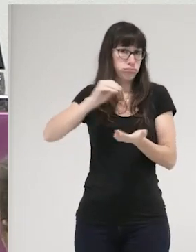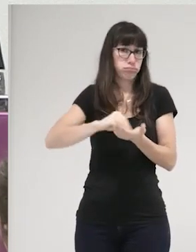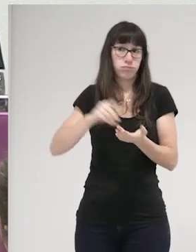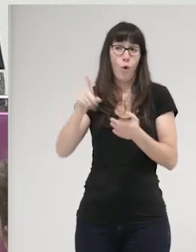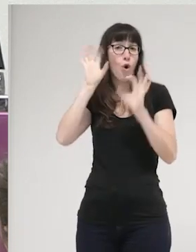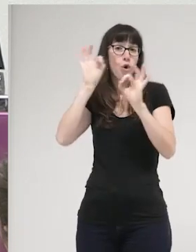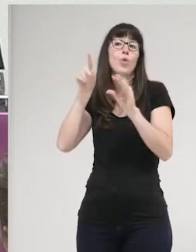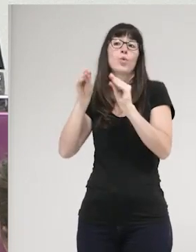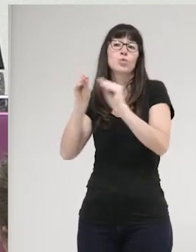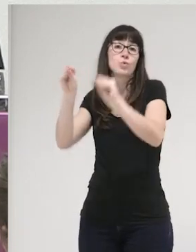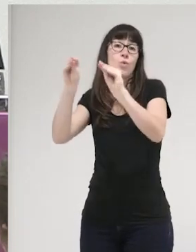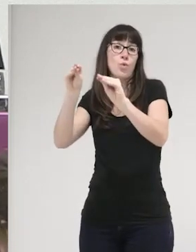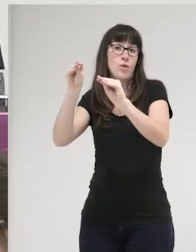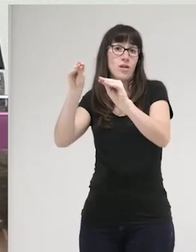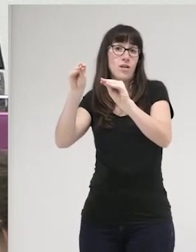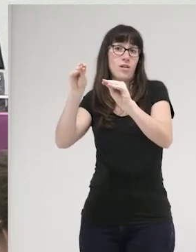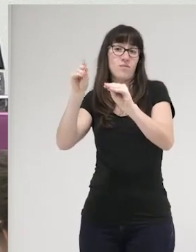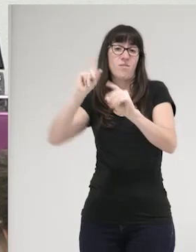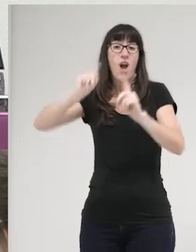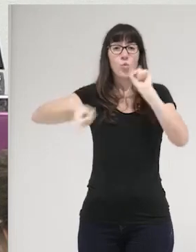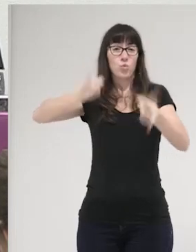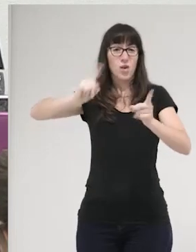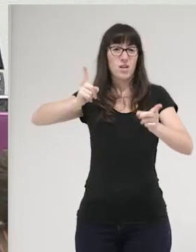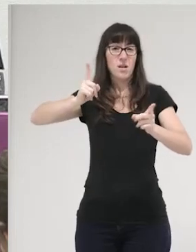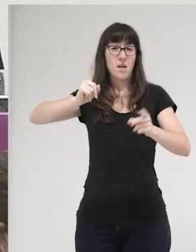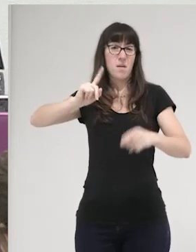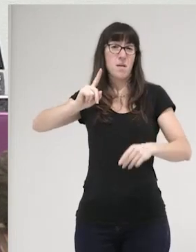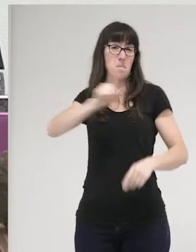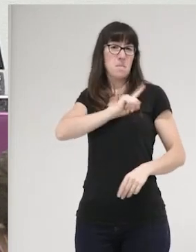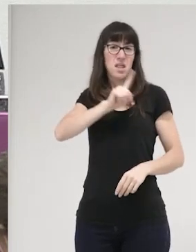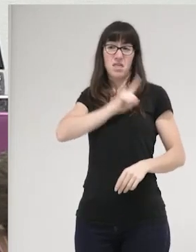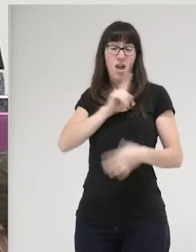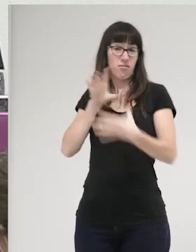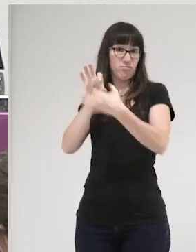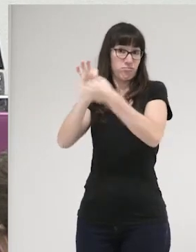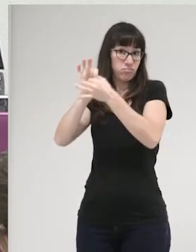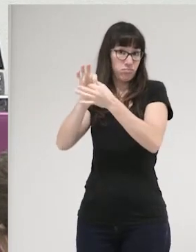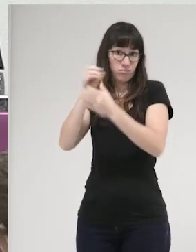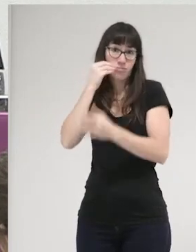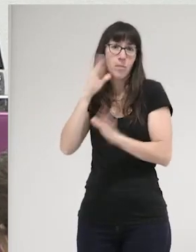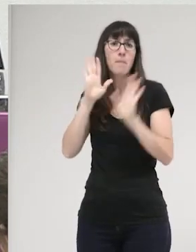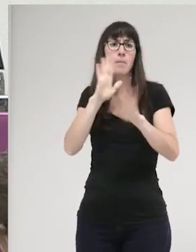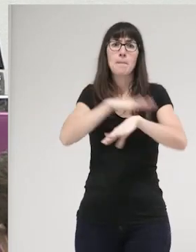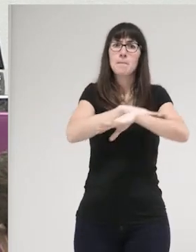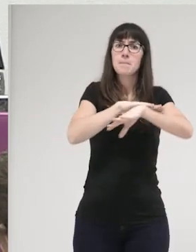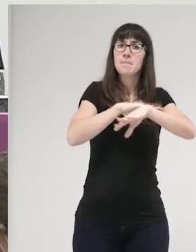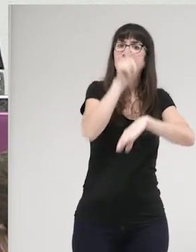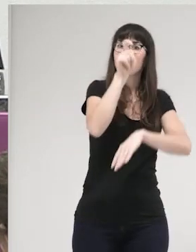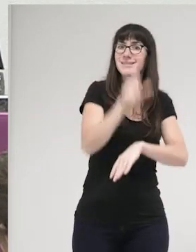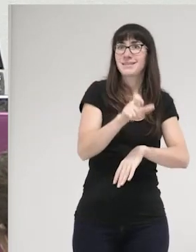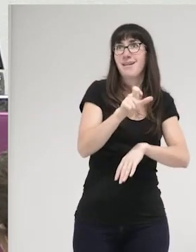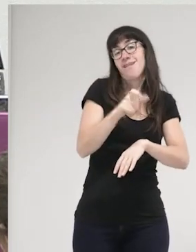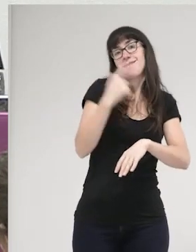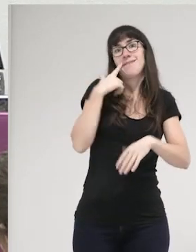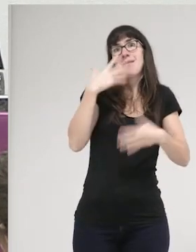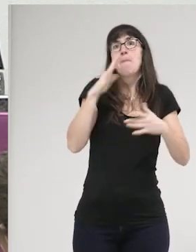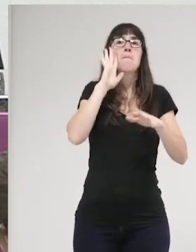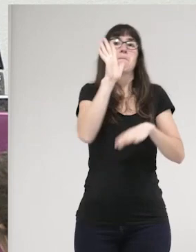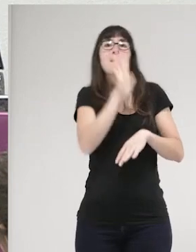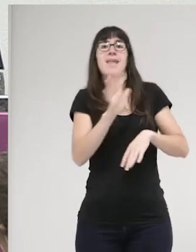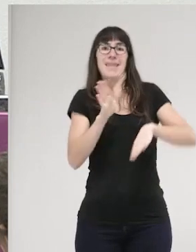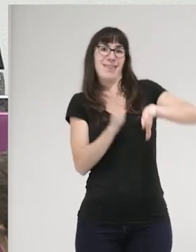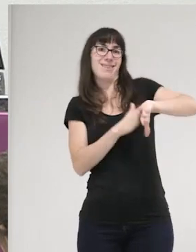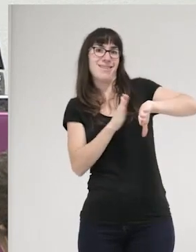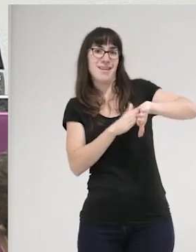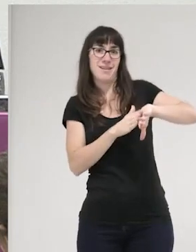coherencia con su autoritarismo militarista. También lo dice la ministra, supuestamente más progre, al anunciar